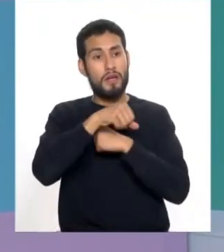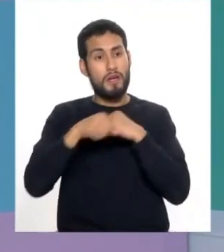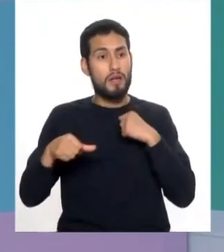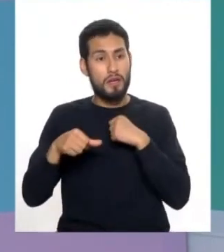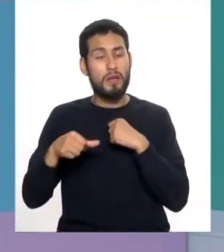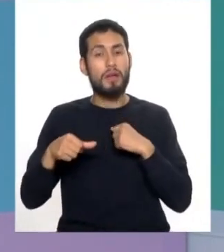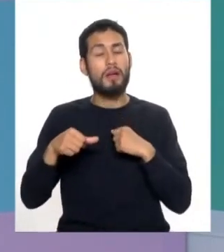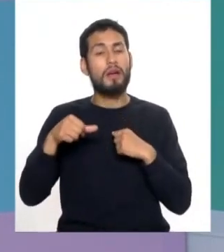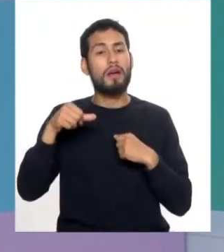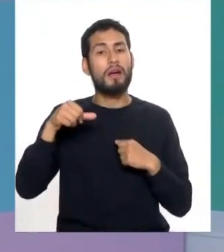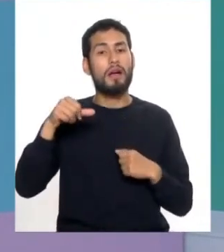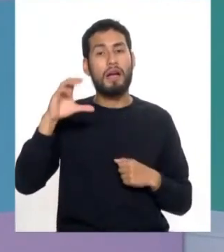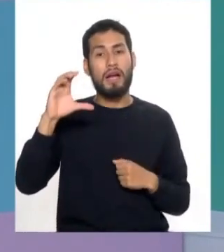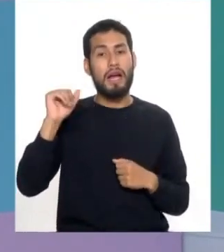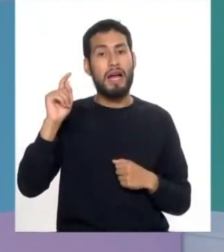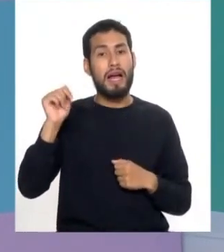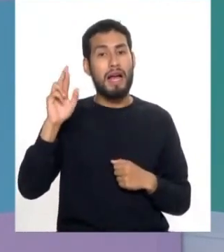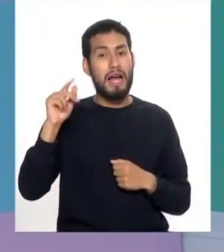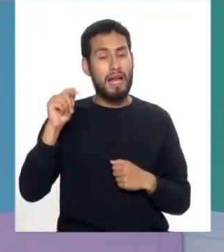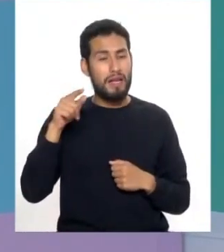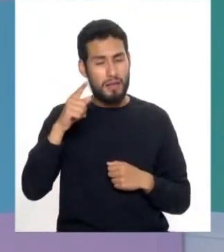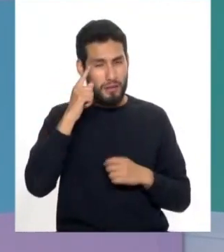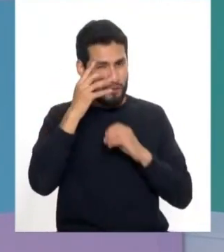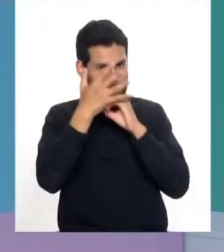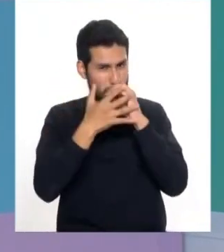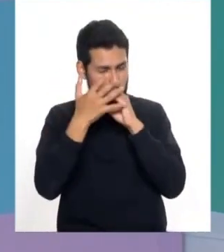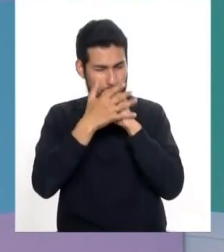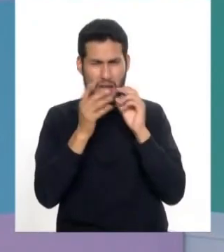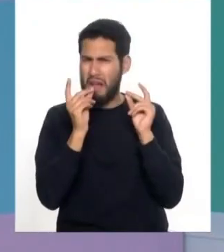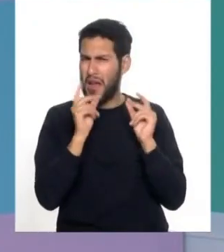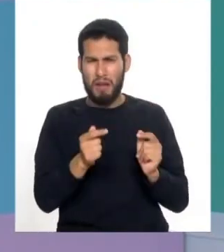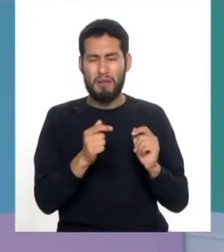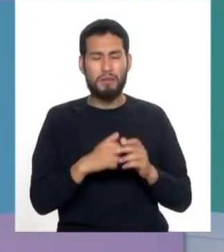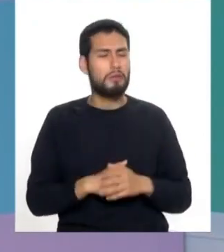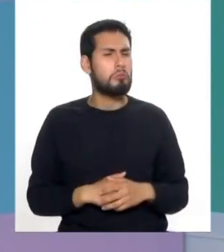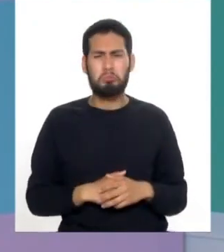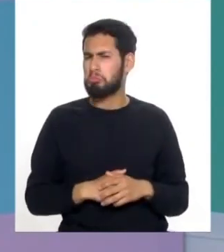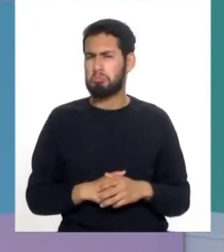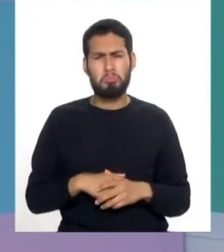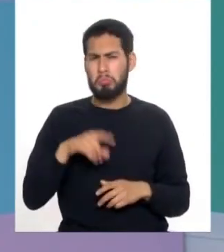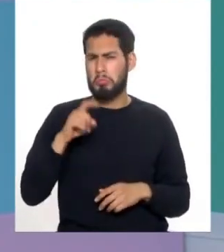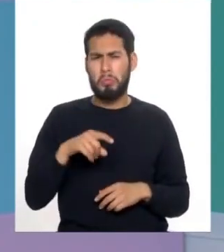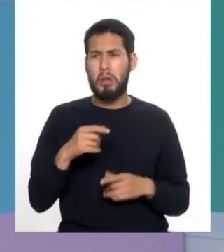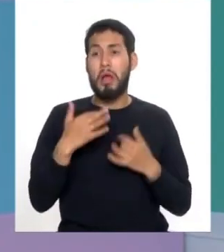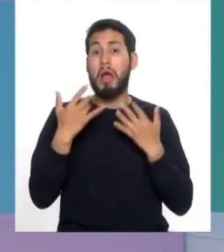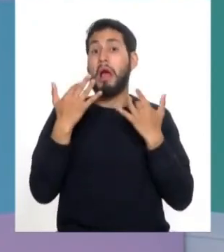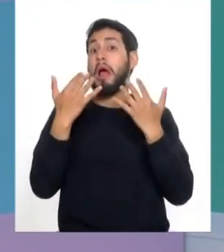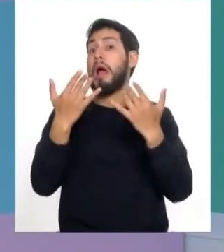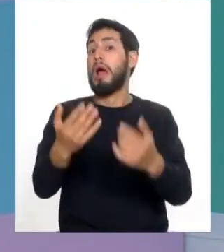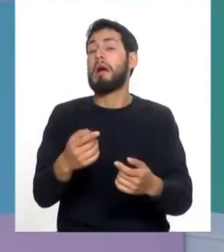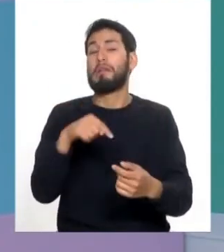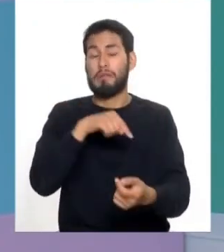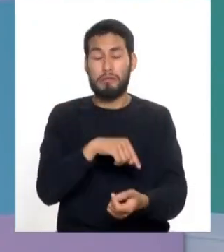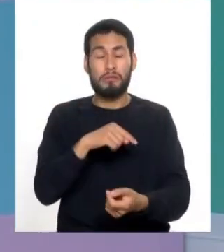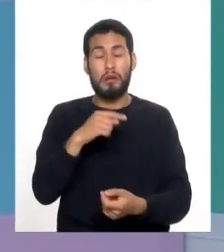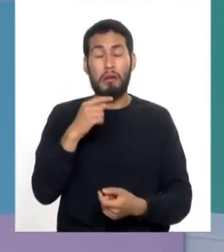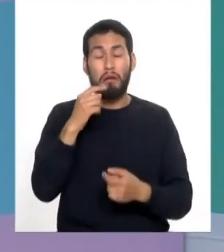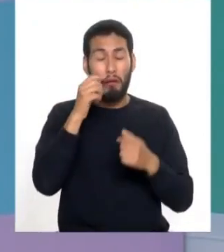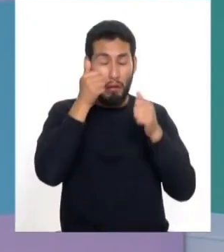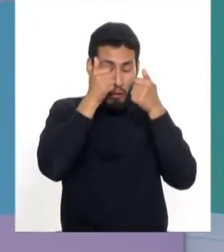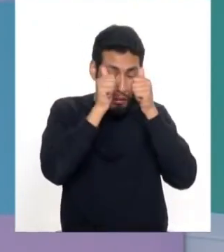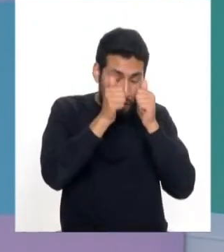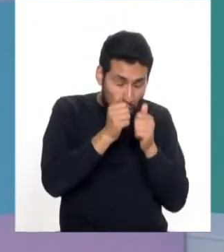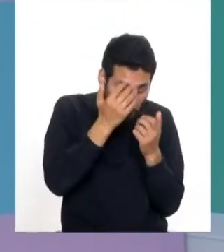de catarata es una cirugía rápida como hablamos y no requiere esperar a que el paciente esté ciego por